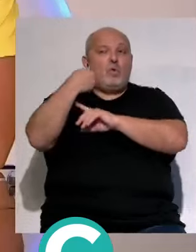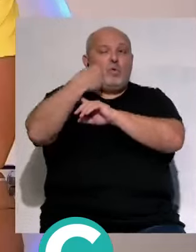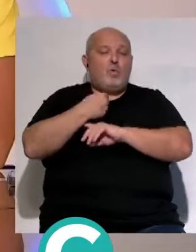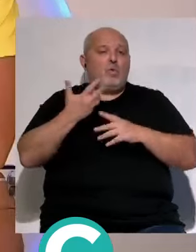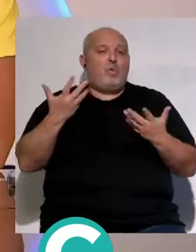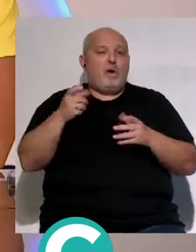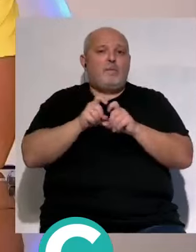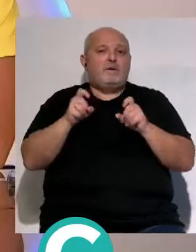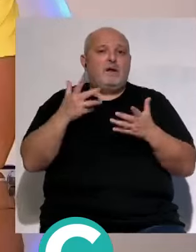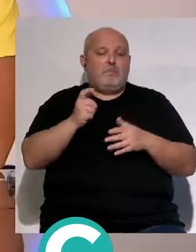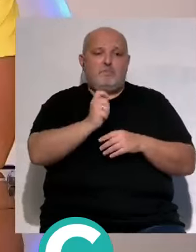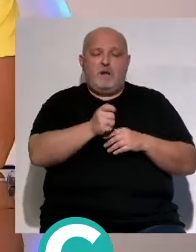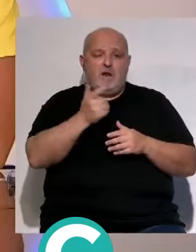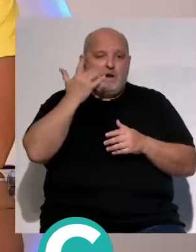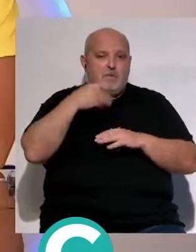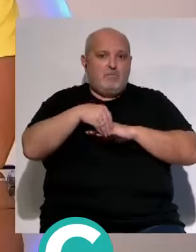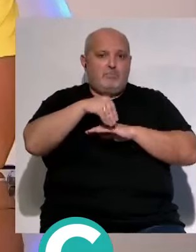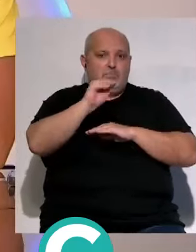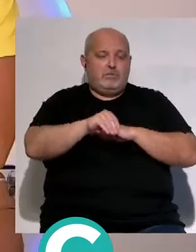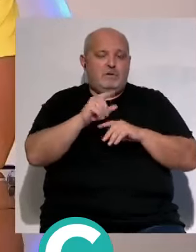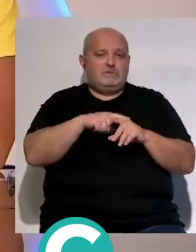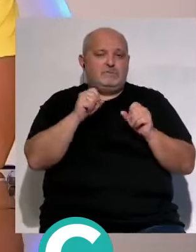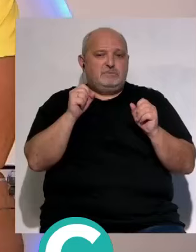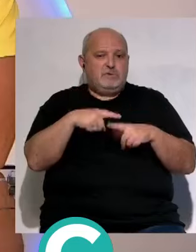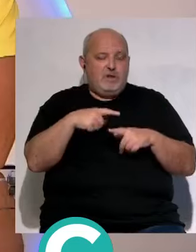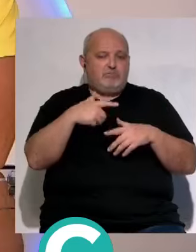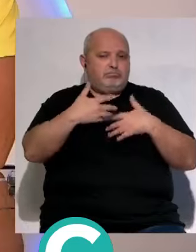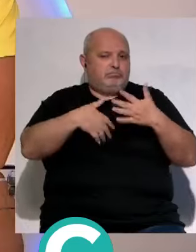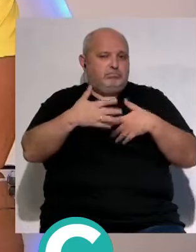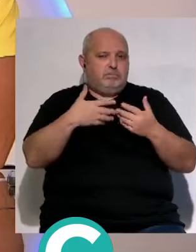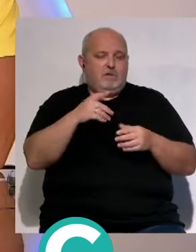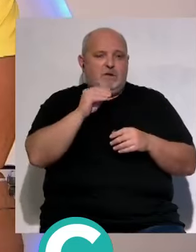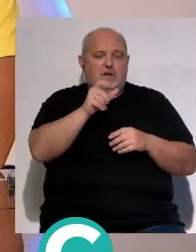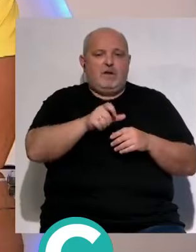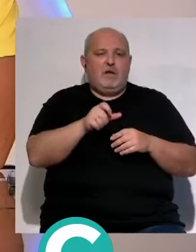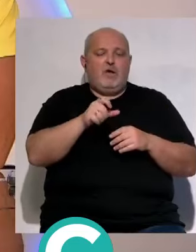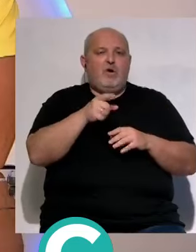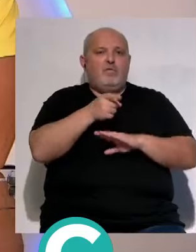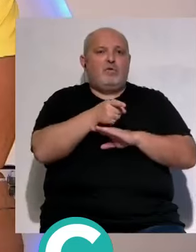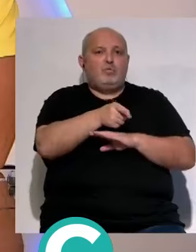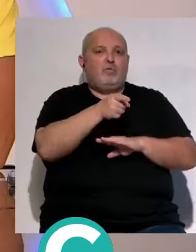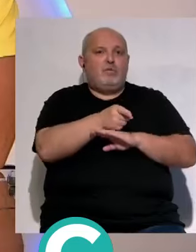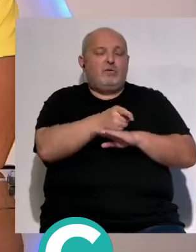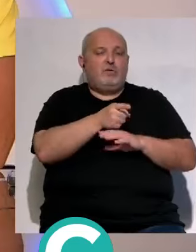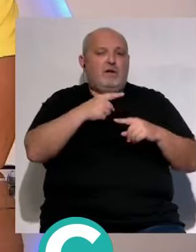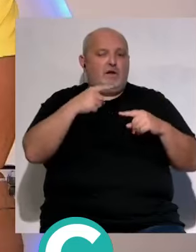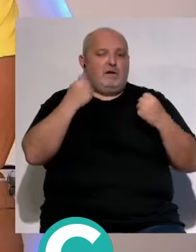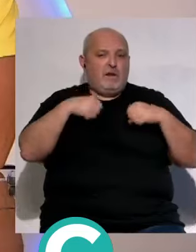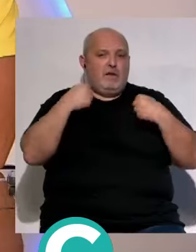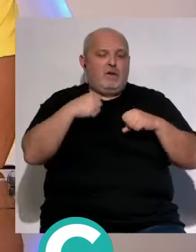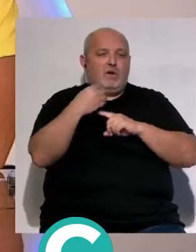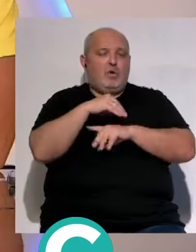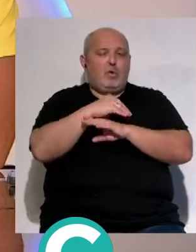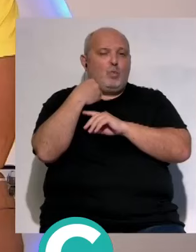de tu empresa? pagarte darte de alta en seguridad social y cotizar por ti ¿cuál es tu obligación? entrenar y